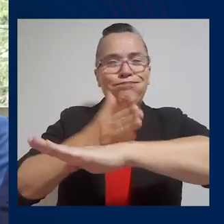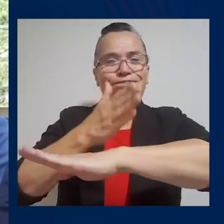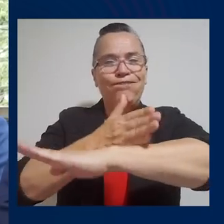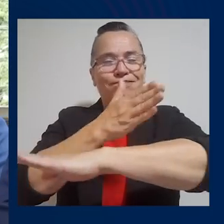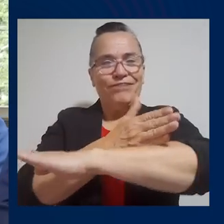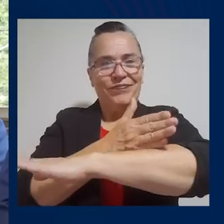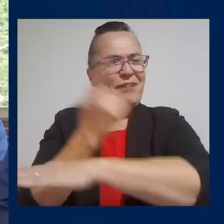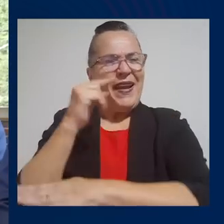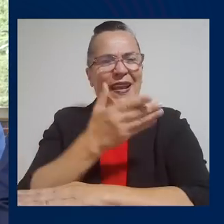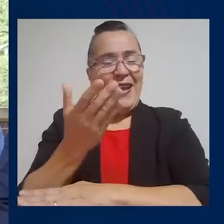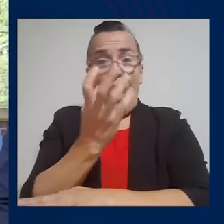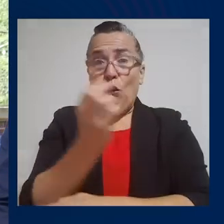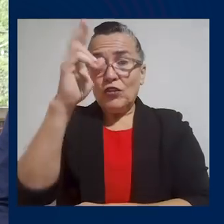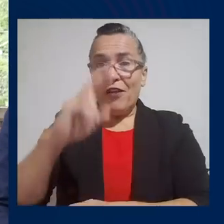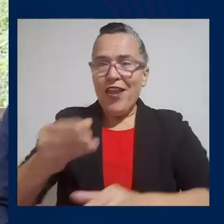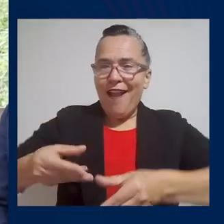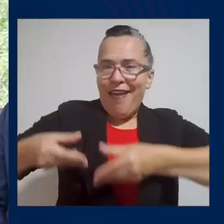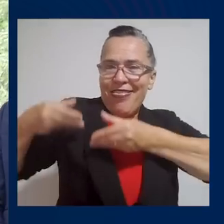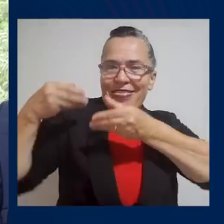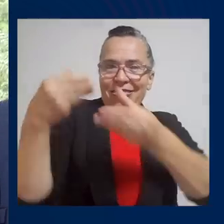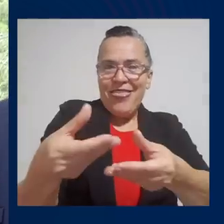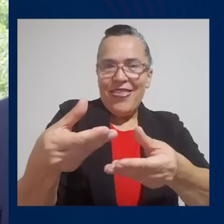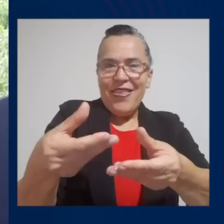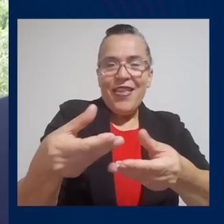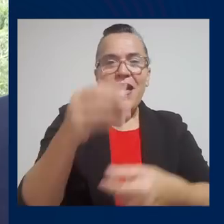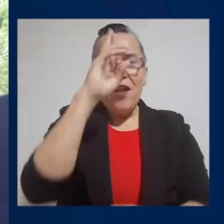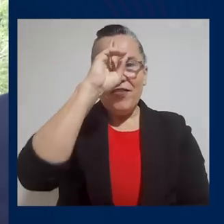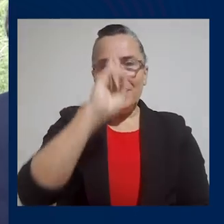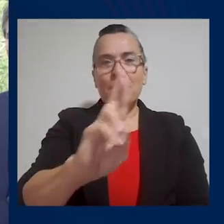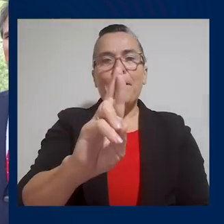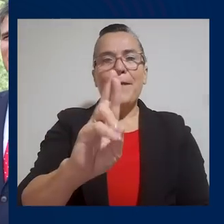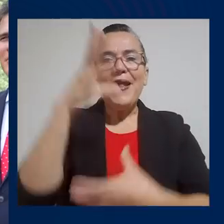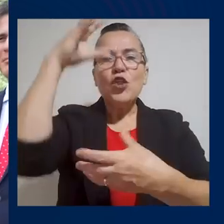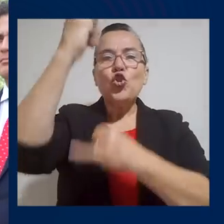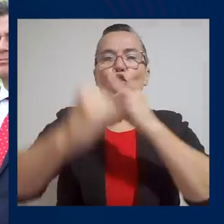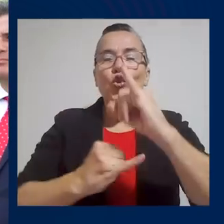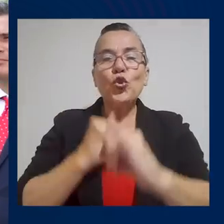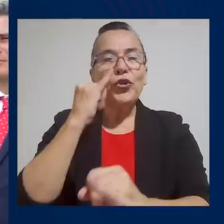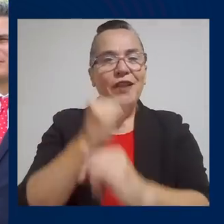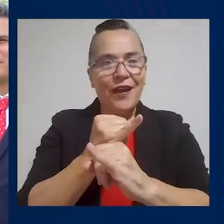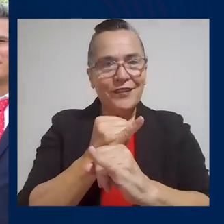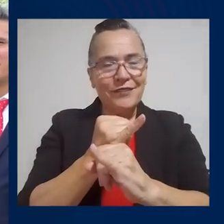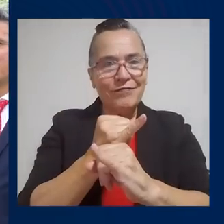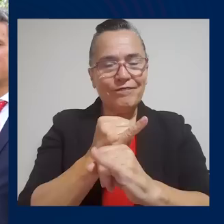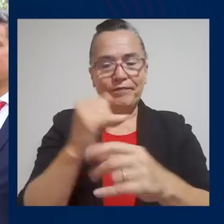en devolverle a Costa Rica el respeto internacional,